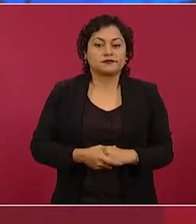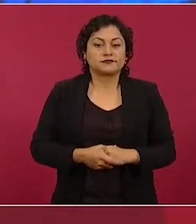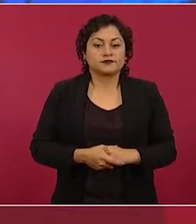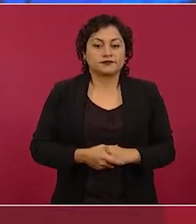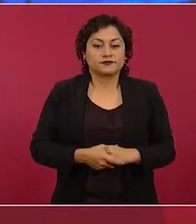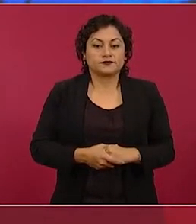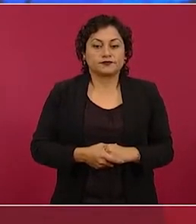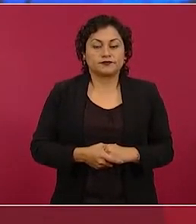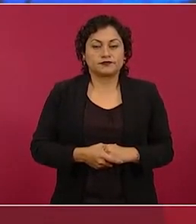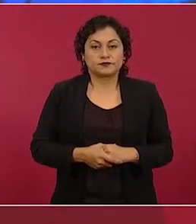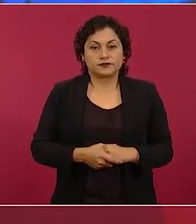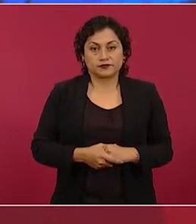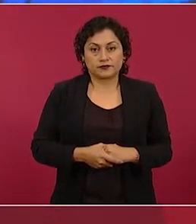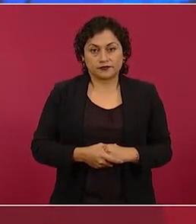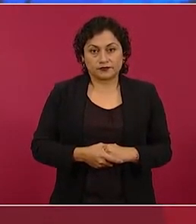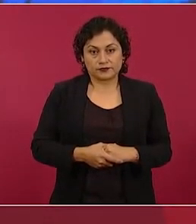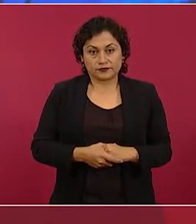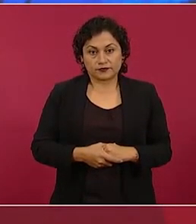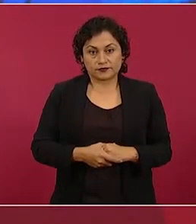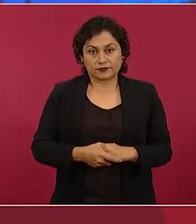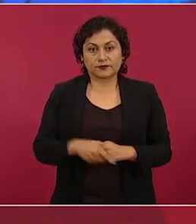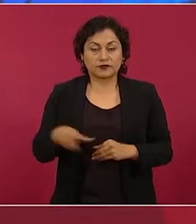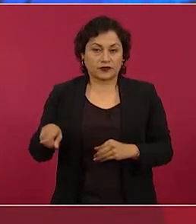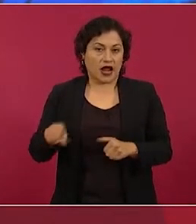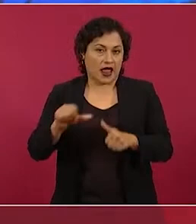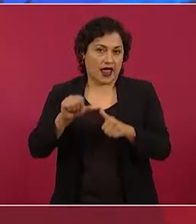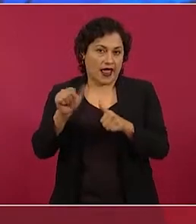en arte